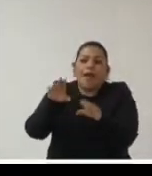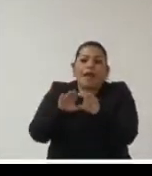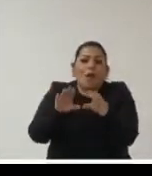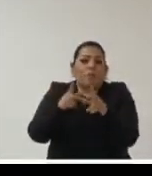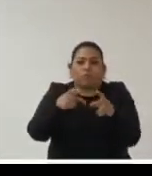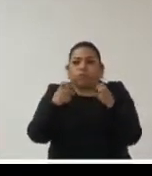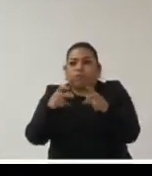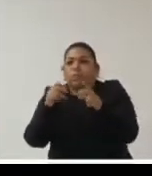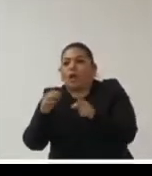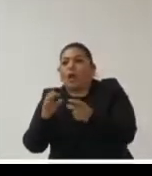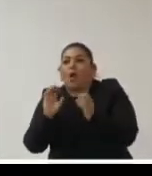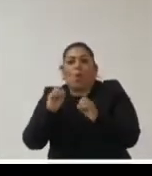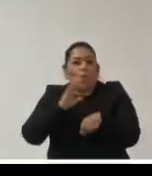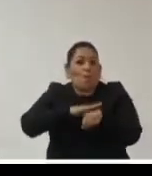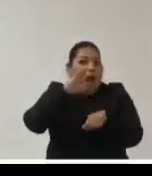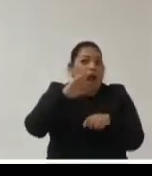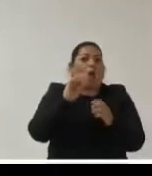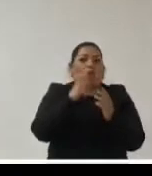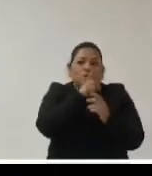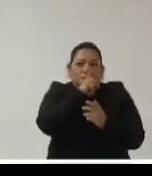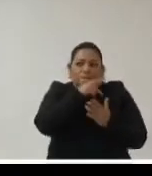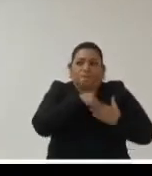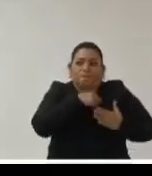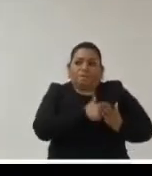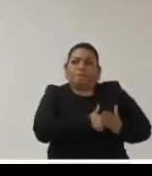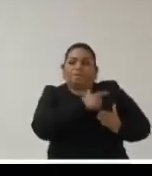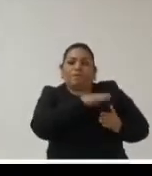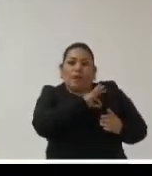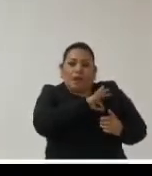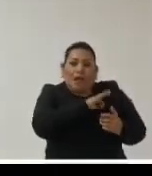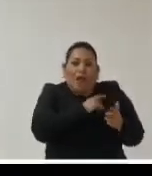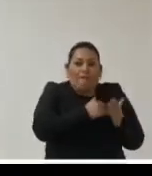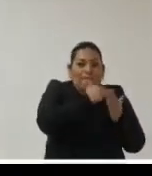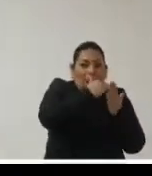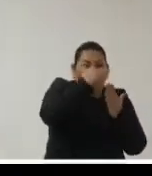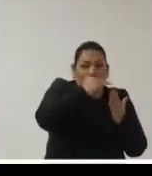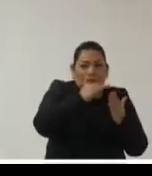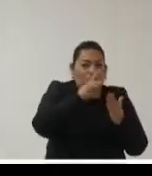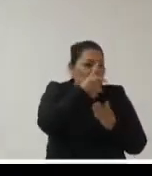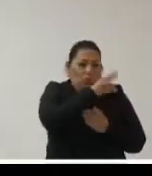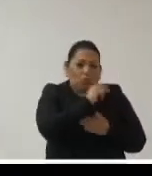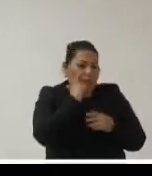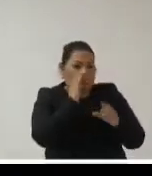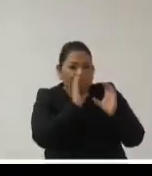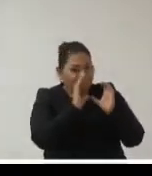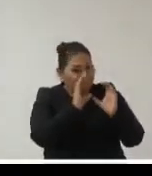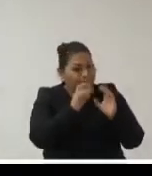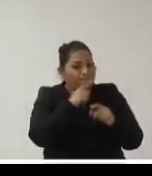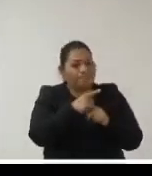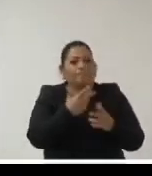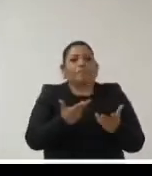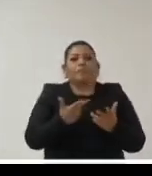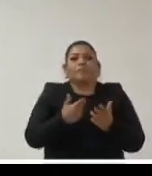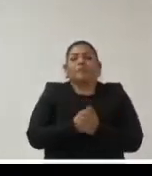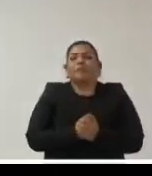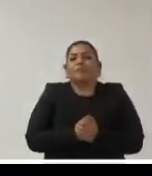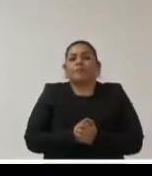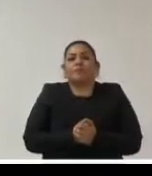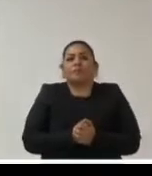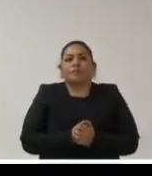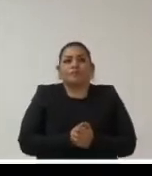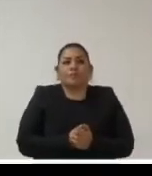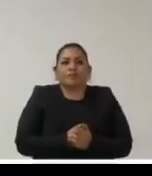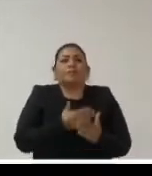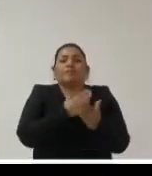cómo ocurre y qué es lo que ocurre en esta materia y así también la tecnología en general asociada por ejemplo a los portales de transparencia la posibilidad de